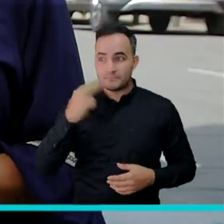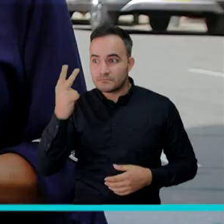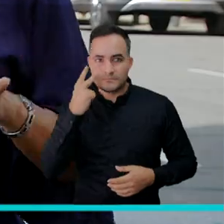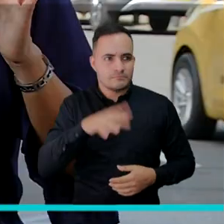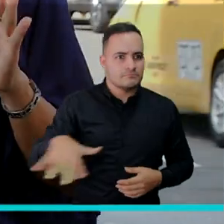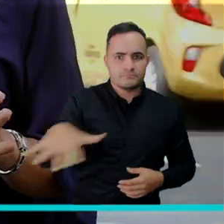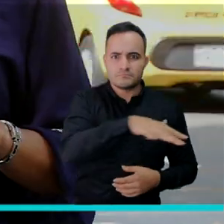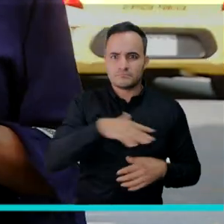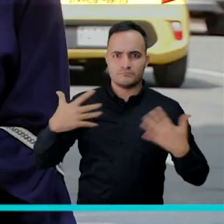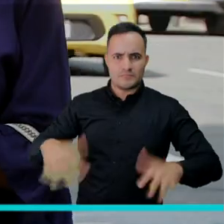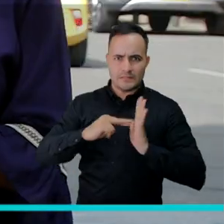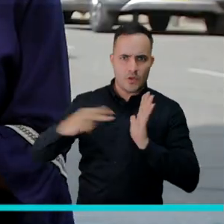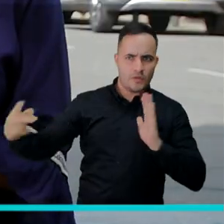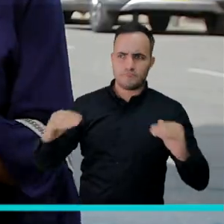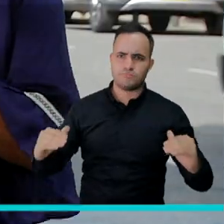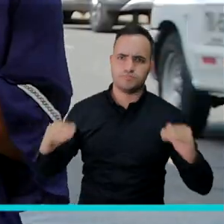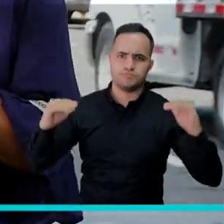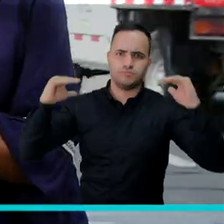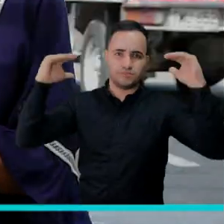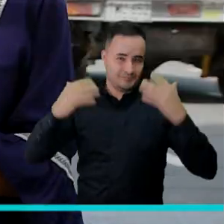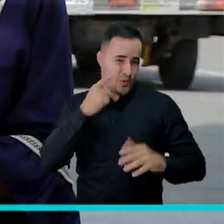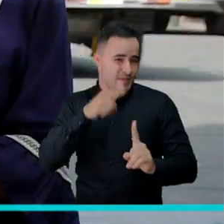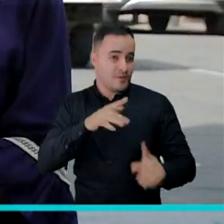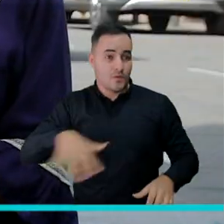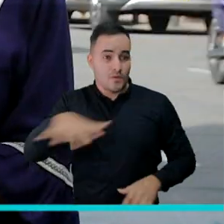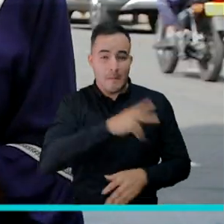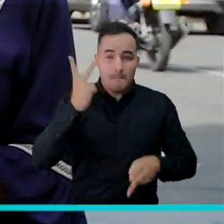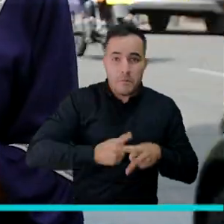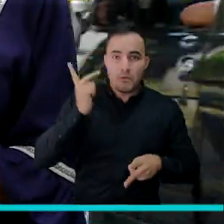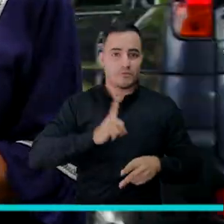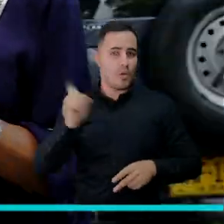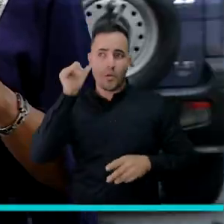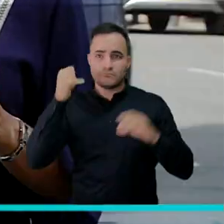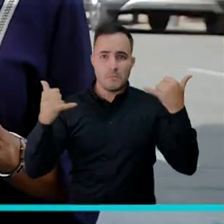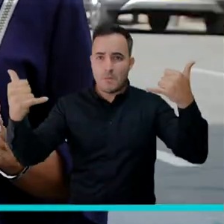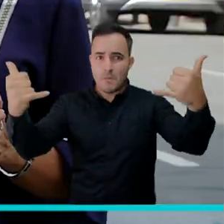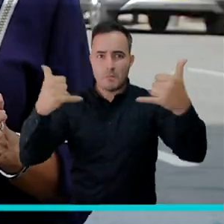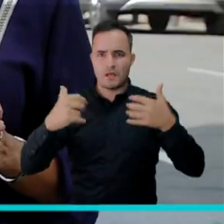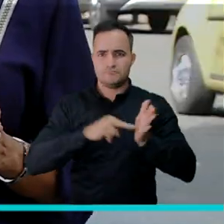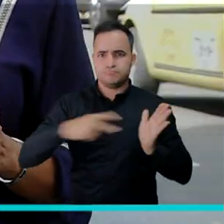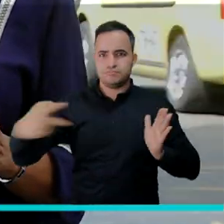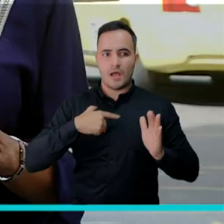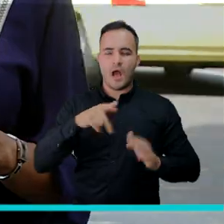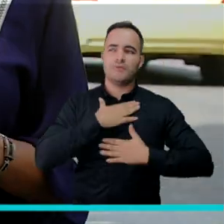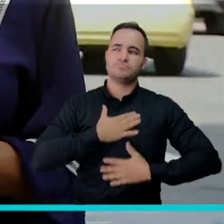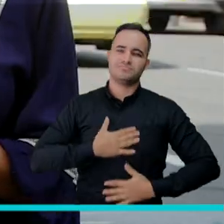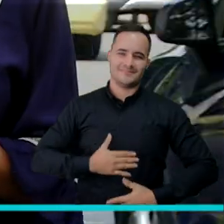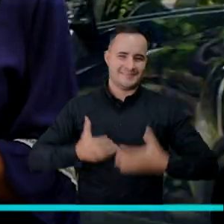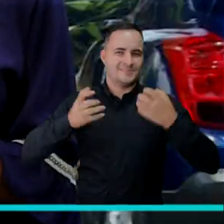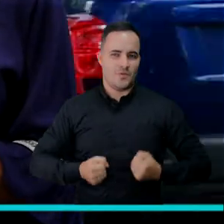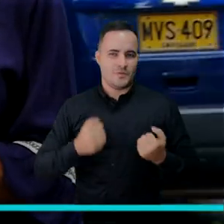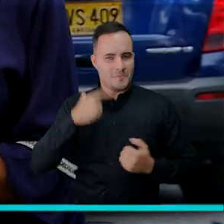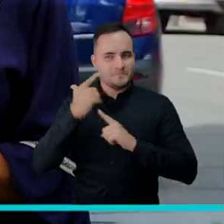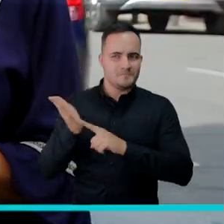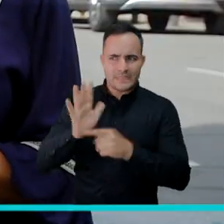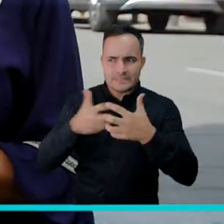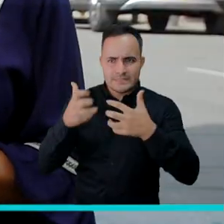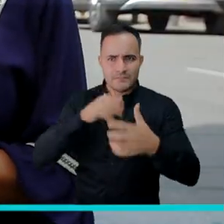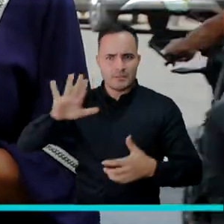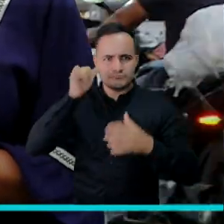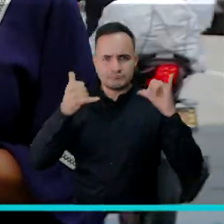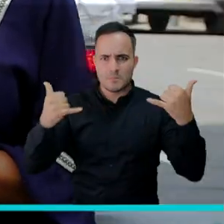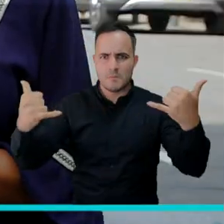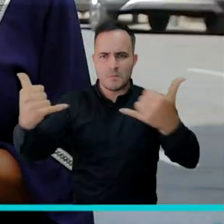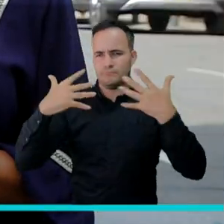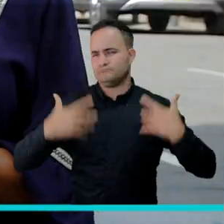Medellín cuenta con la mayor tecnología del país para velar por la seguridad de sus ciudadanos. Y estos reflejan los resultados del Sistema Integrado de Emergencias